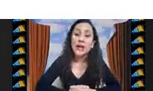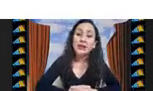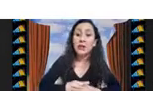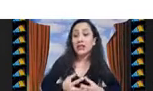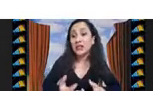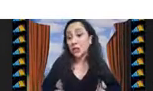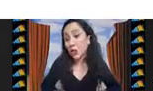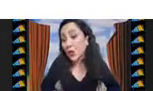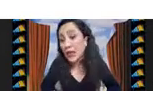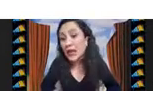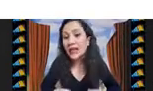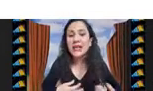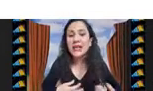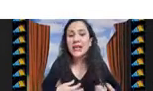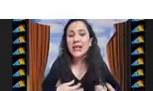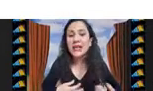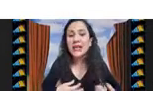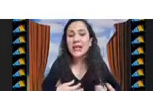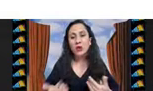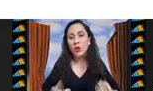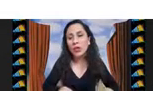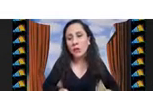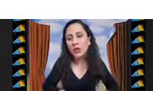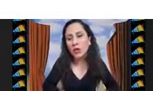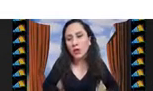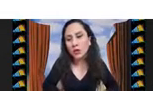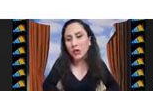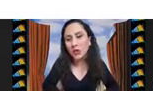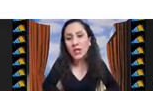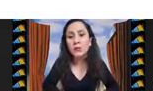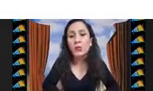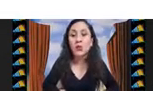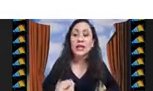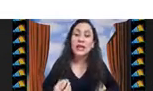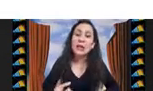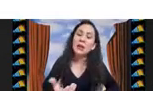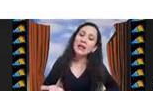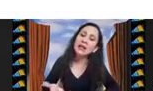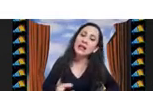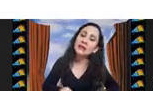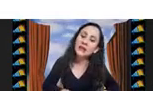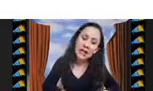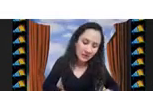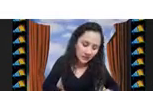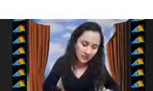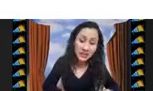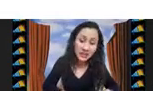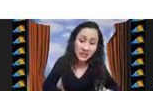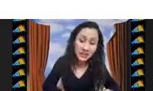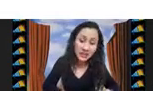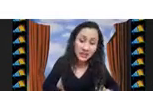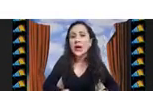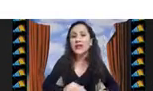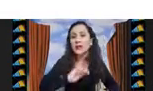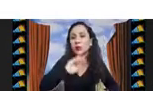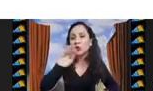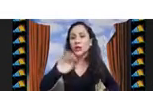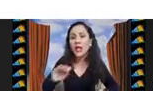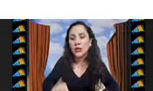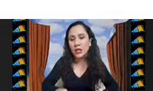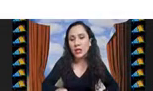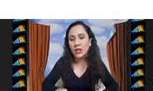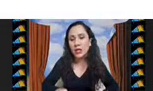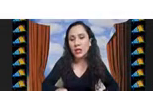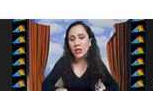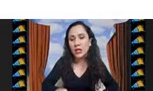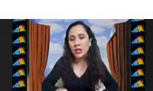establecer teorías que expliquen el comportamiento de los algoritmos que permitan clasificar instancias de un problema según